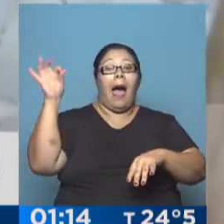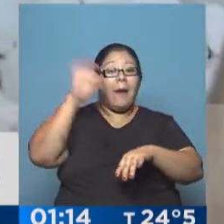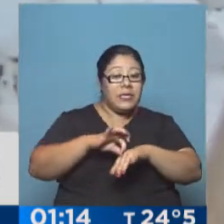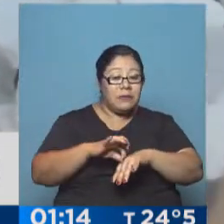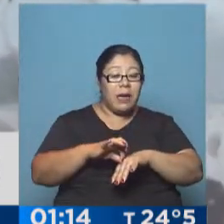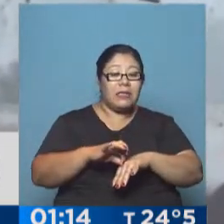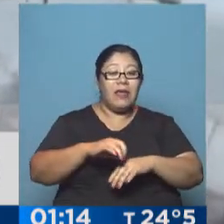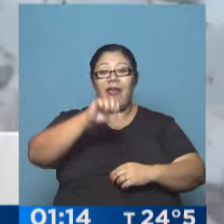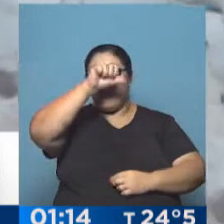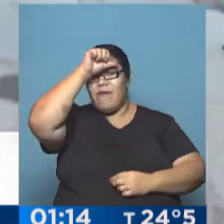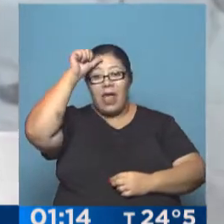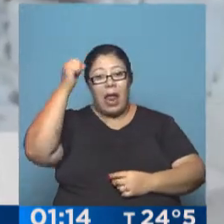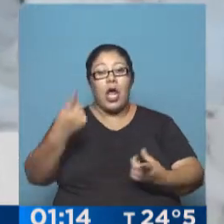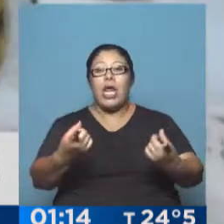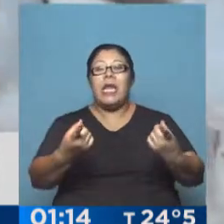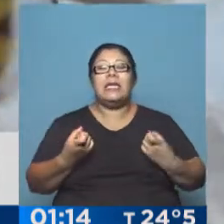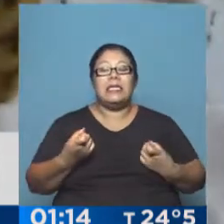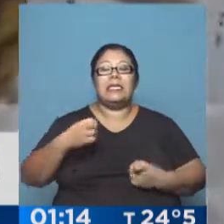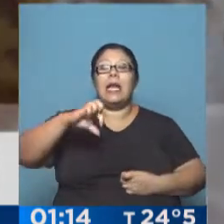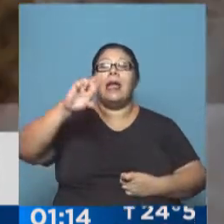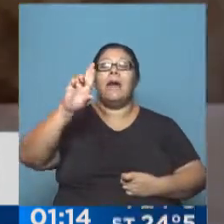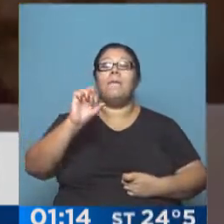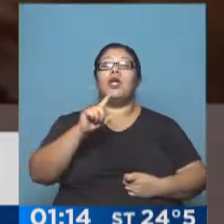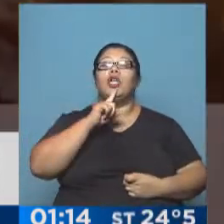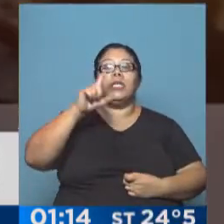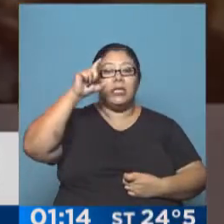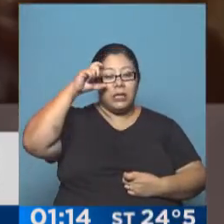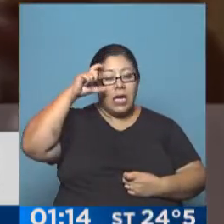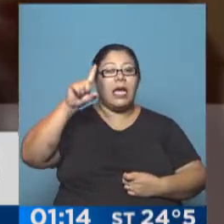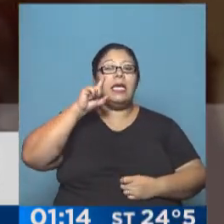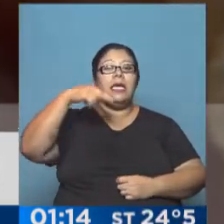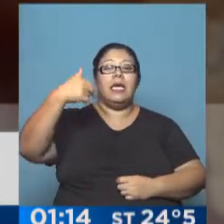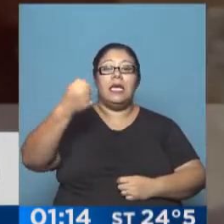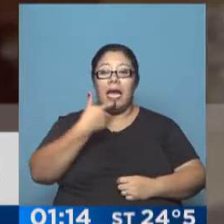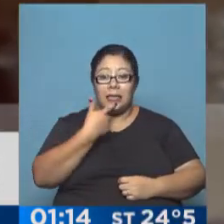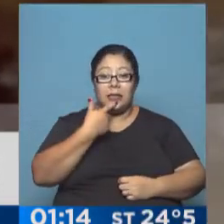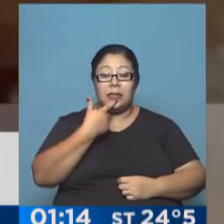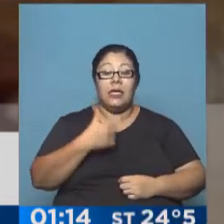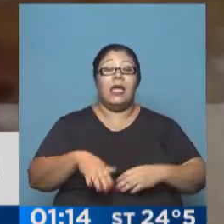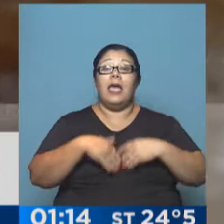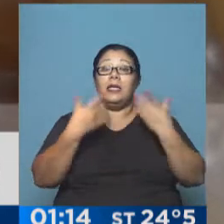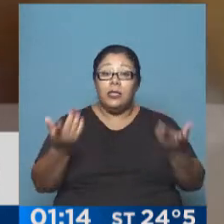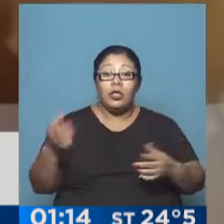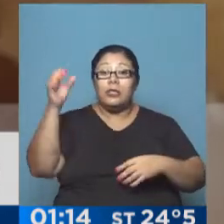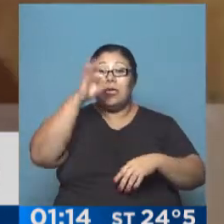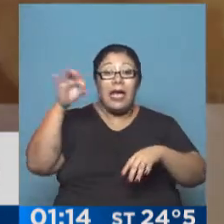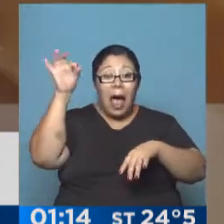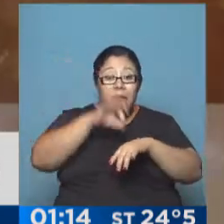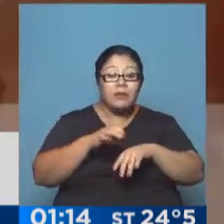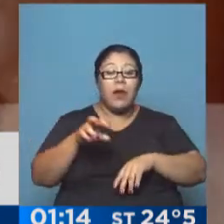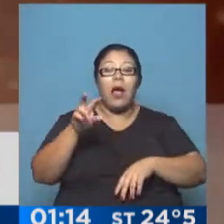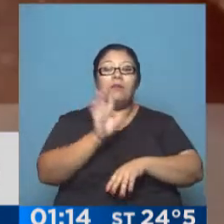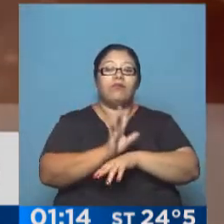necesitan proteínas y al necesitar proteínas empiezan a buscar desesperadas carnes. Le tienen que dar